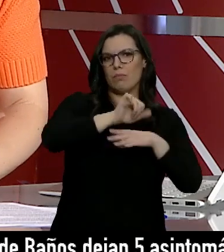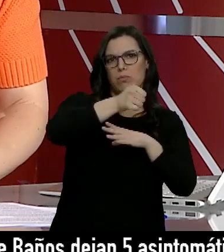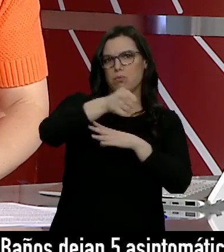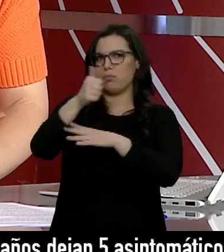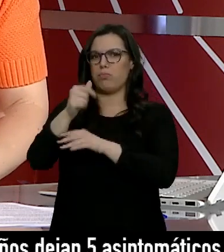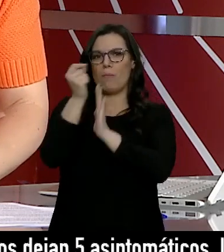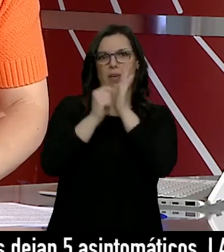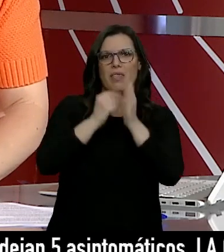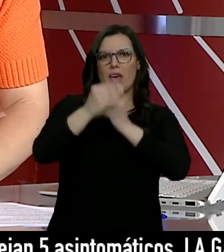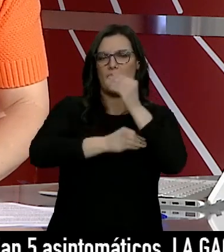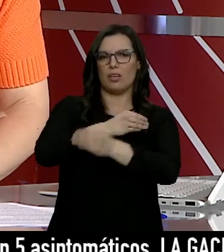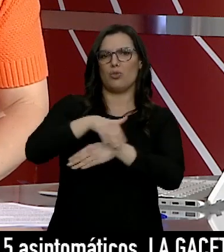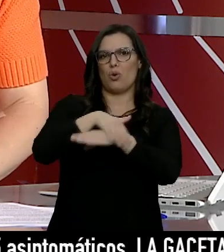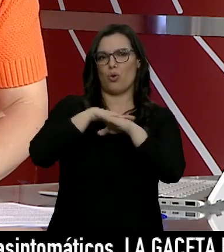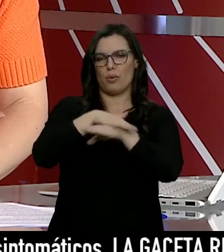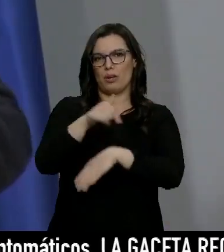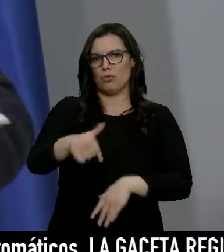tomadas por el gobierno autonómico.